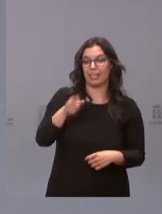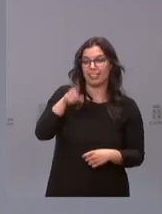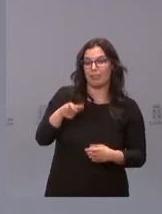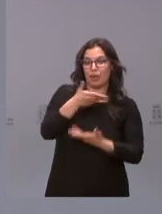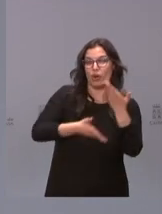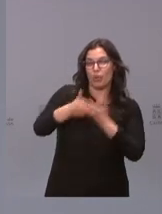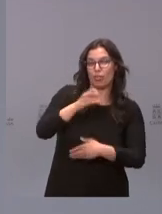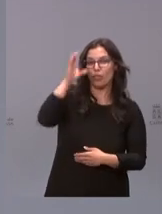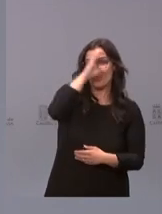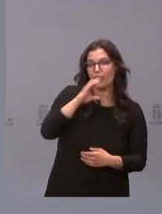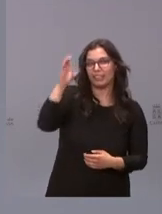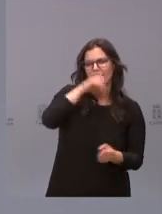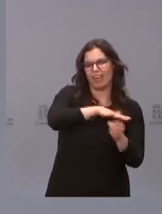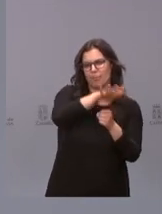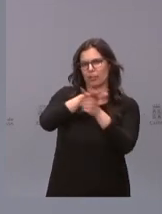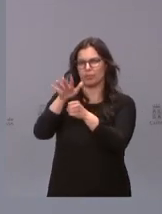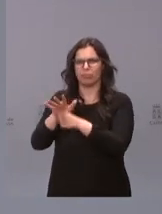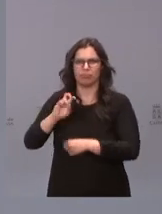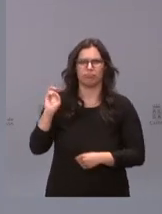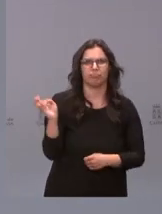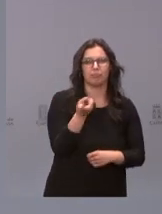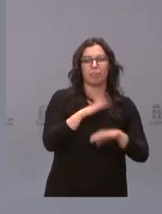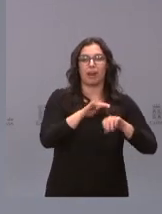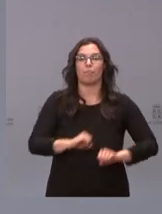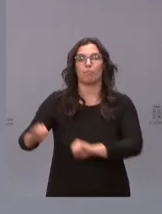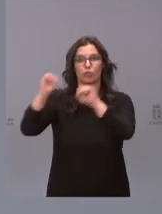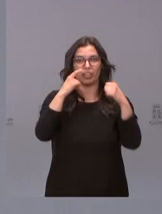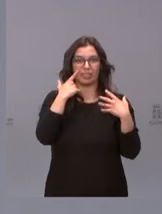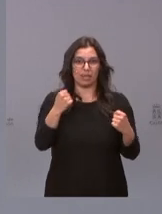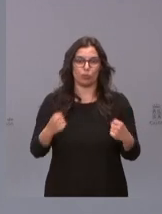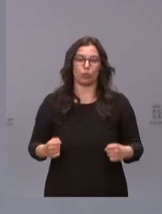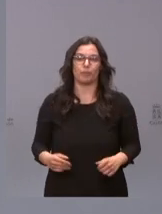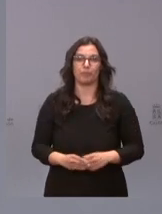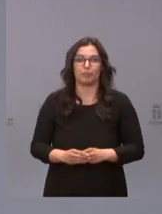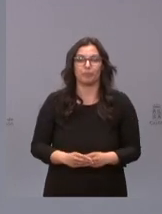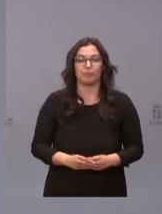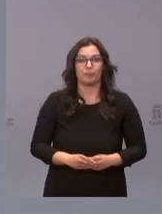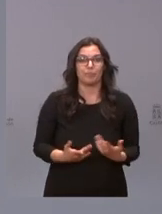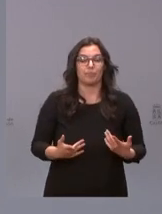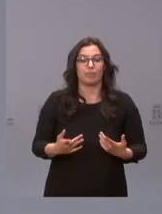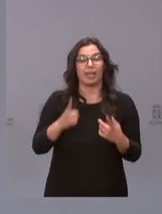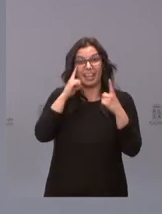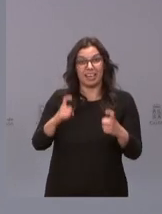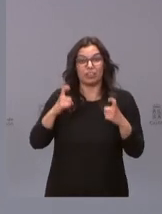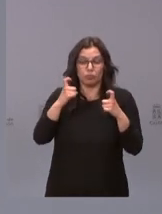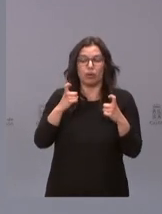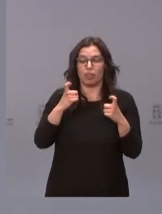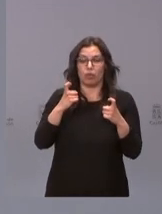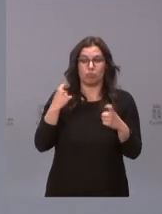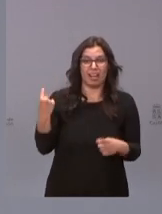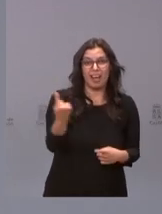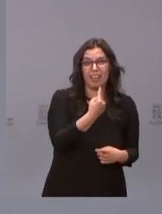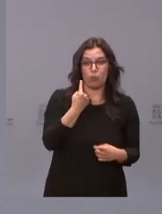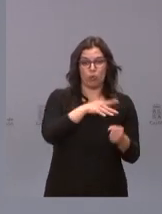científica en todos los ámbitos para proteger nuestra salud. El esfuerzo que estamos desarrollando cada uno en